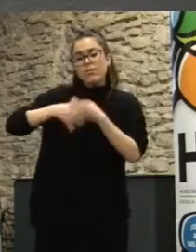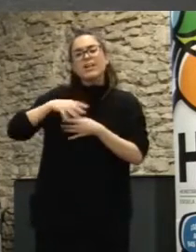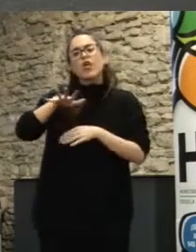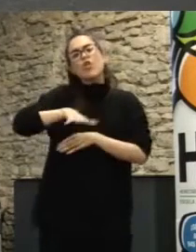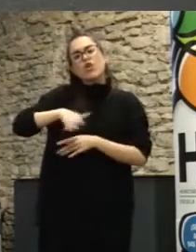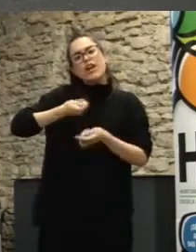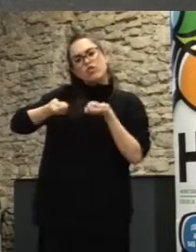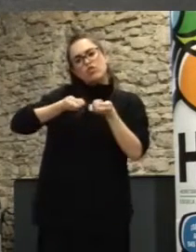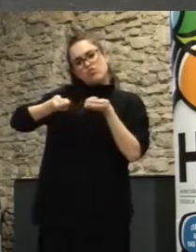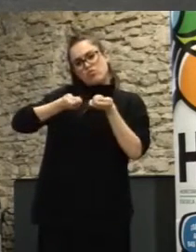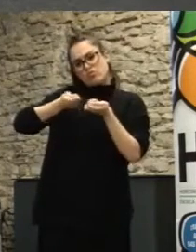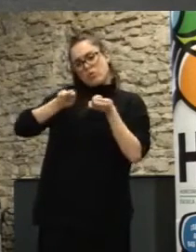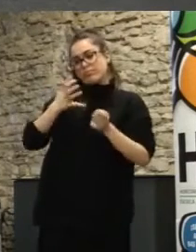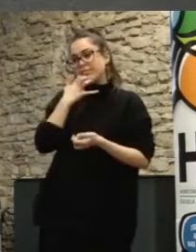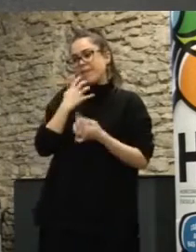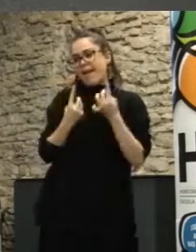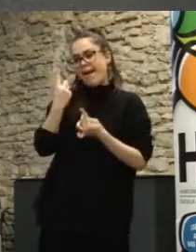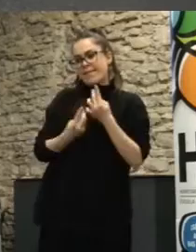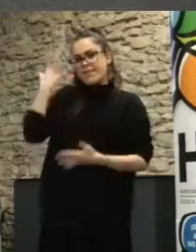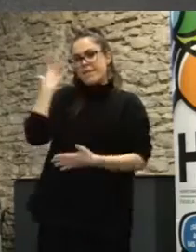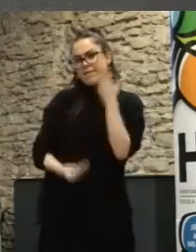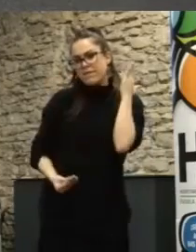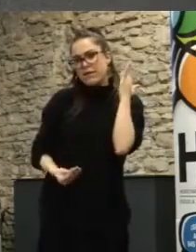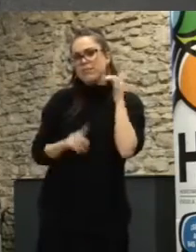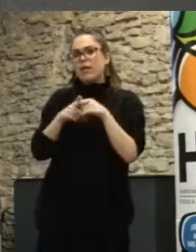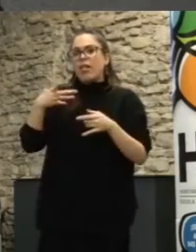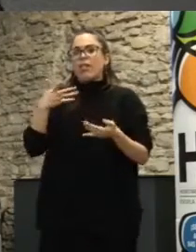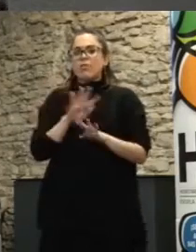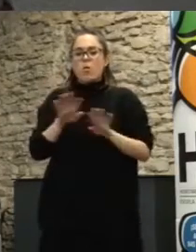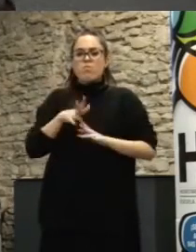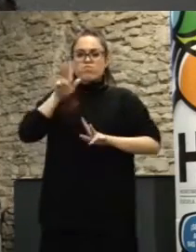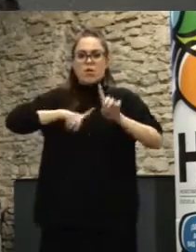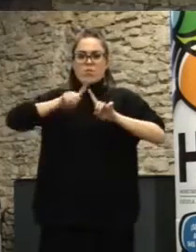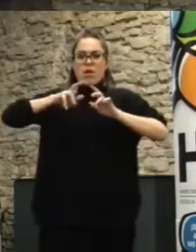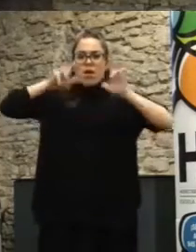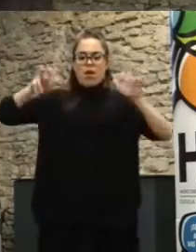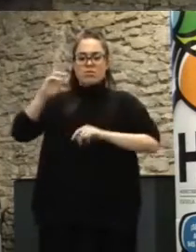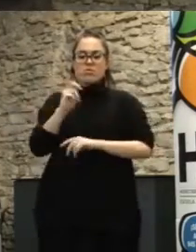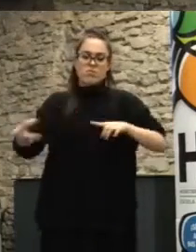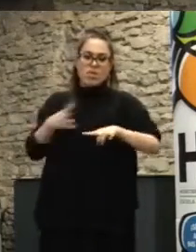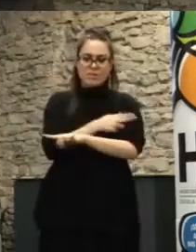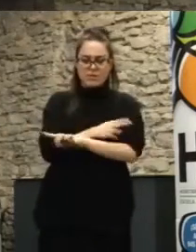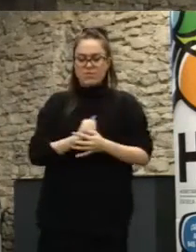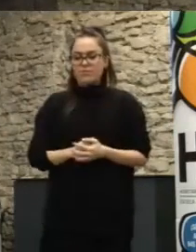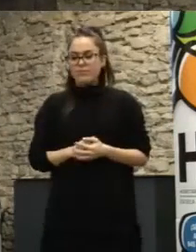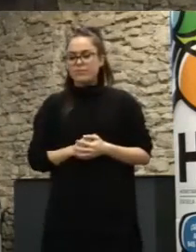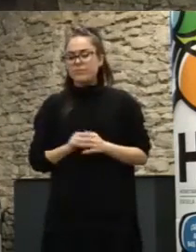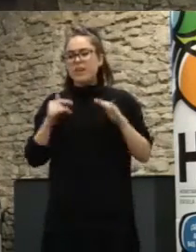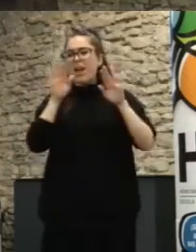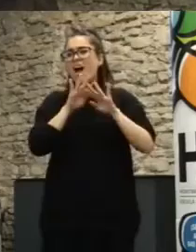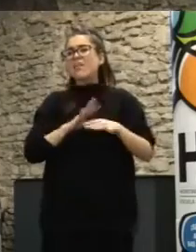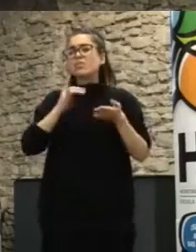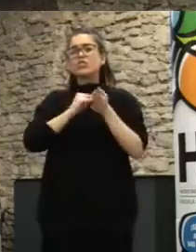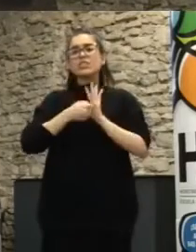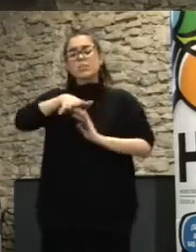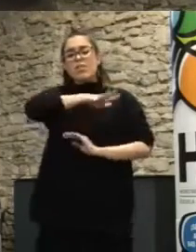uno se equivoca bueno pues los problemas sean menores entonces los laboratorios de gobierno son eso unos ecosistemas espacios para